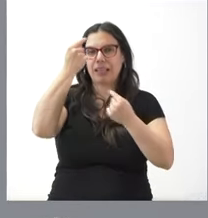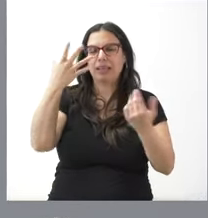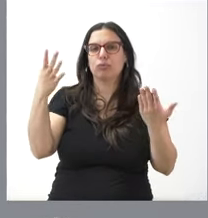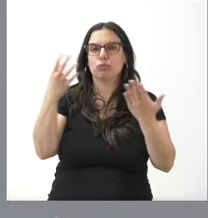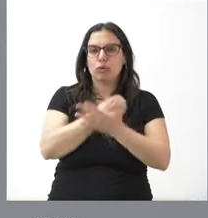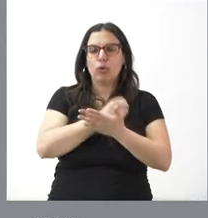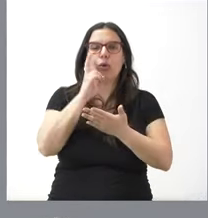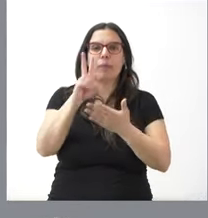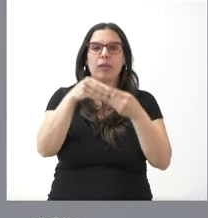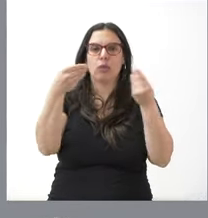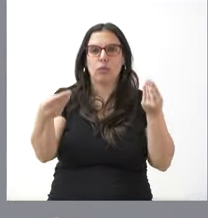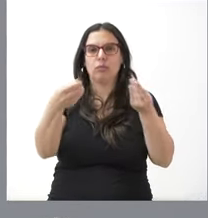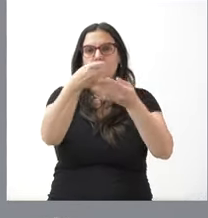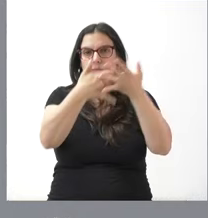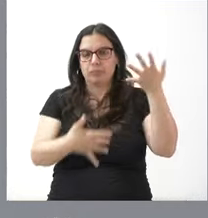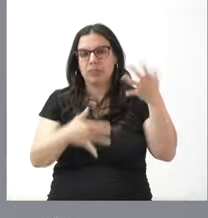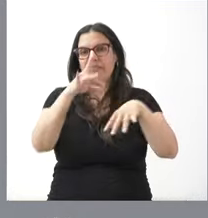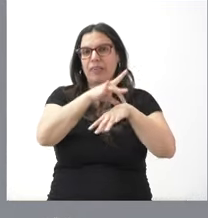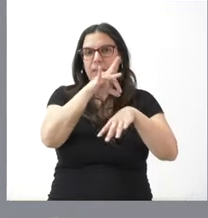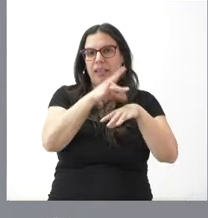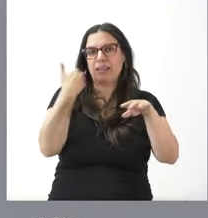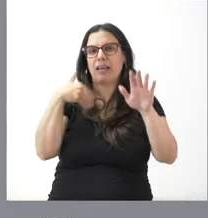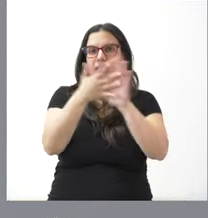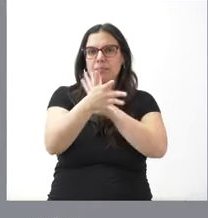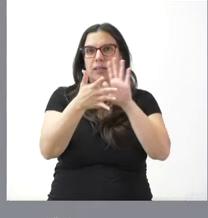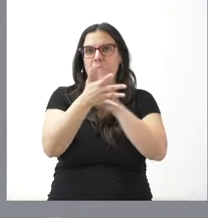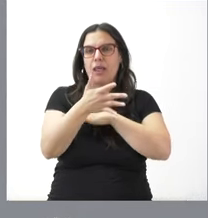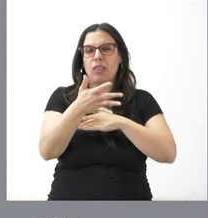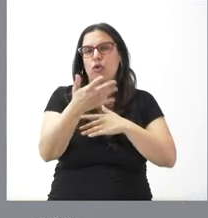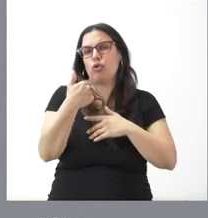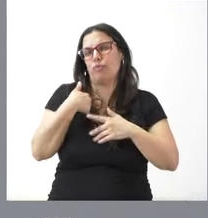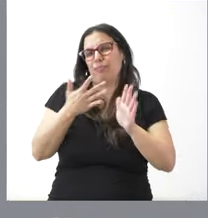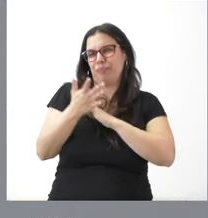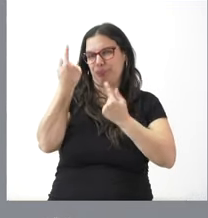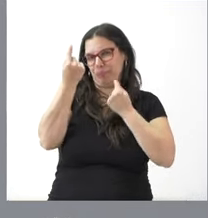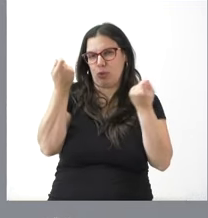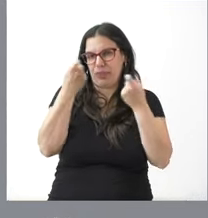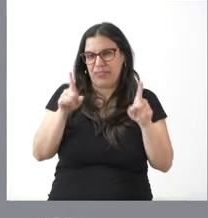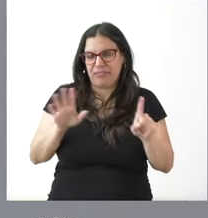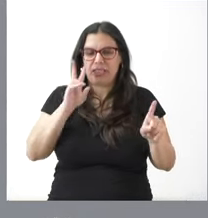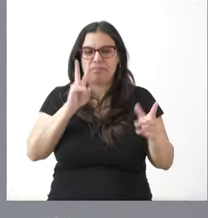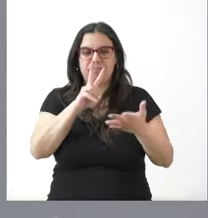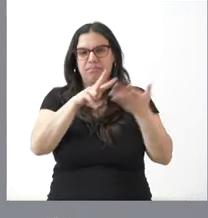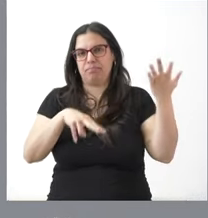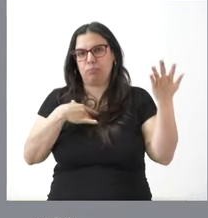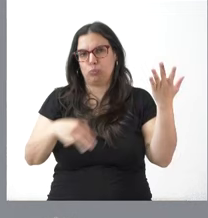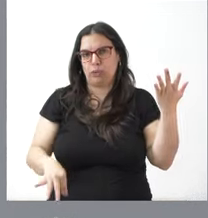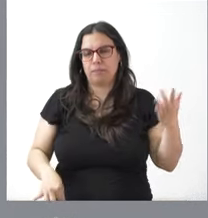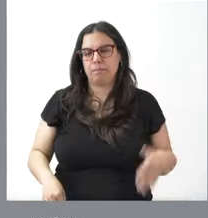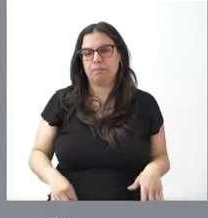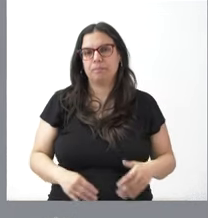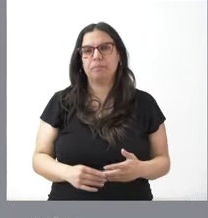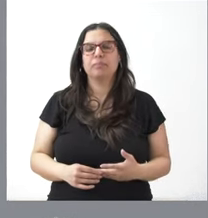esta documentación con algunas enfermedades descritas que yo tampoco paso a detallar porque lo tienen ustedes en la documentación.